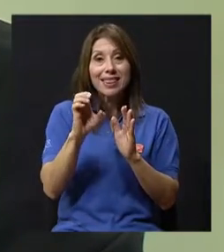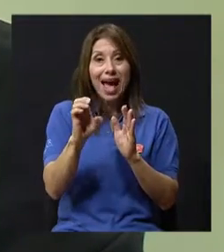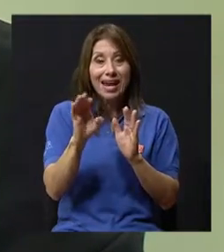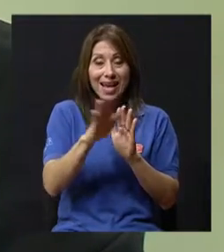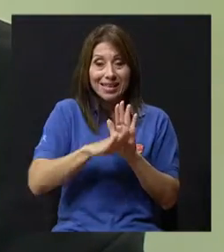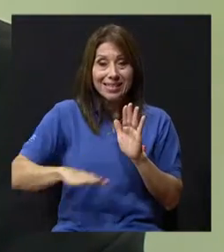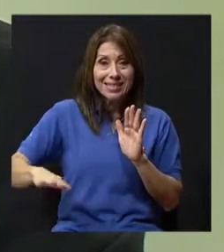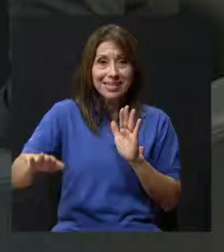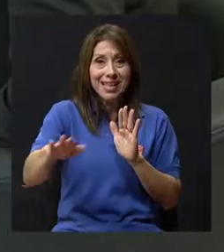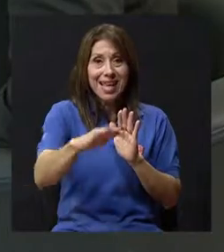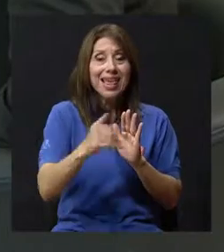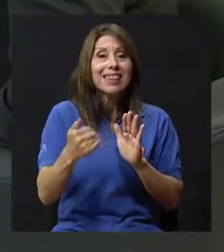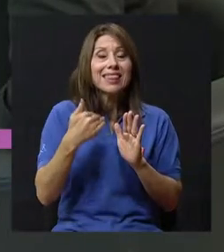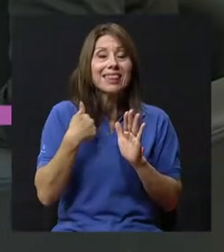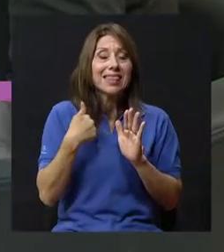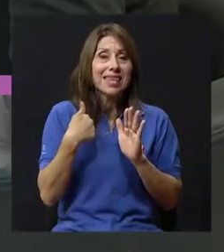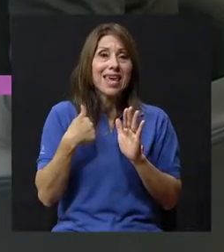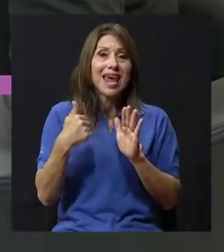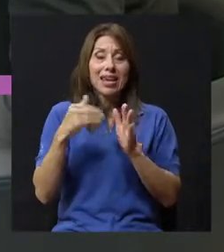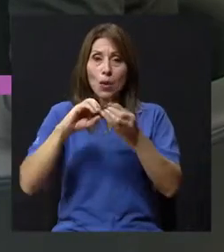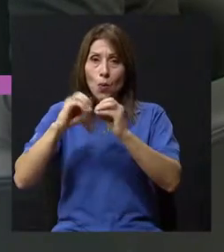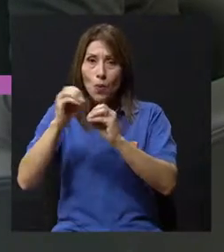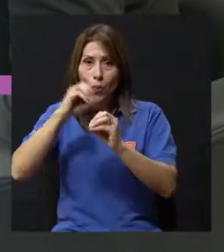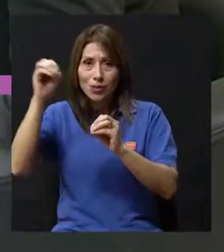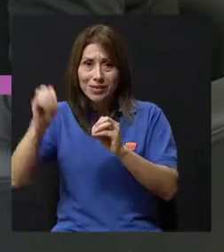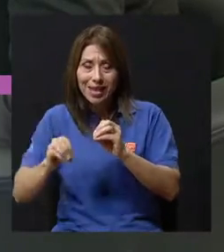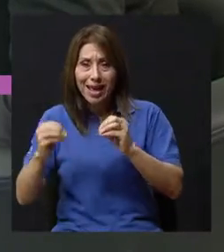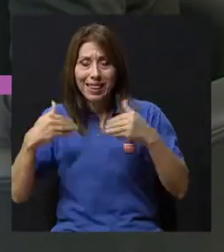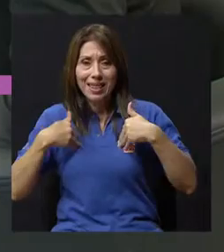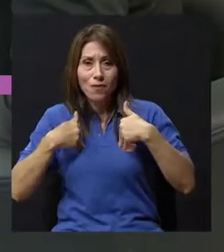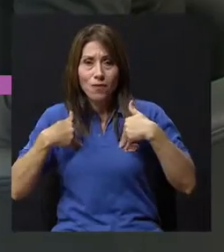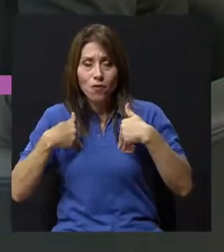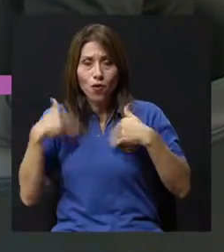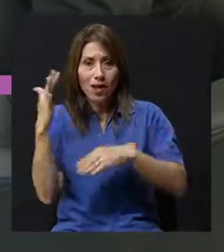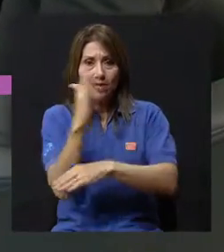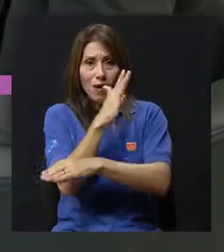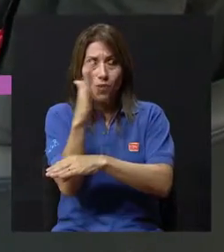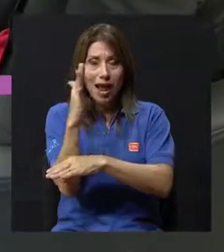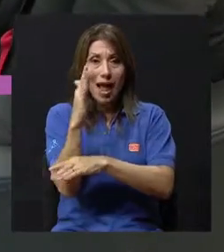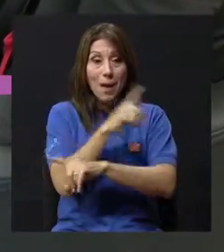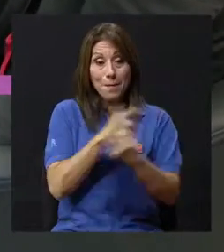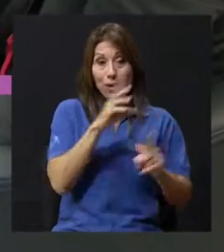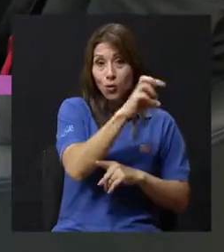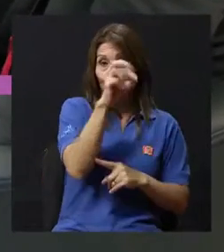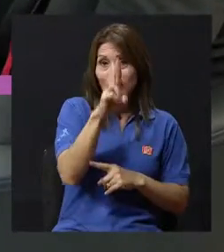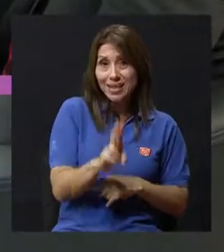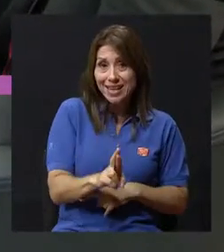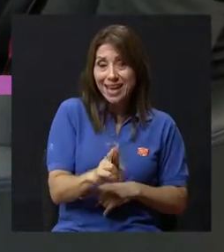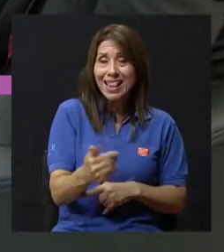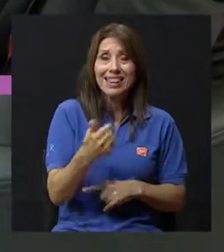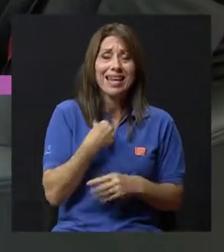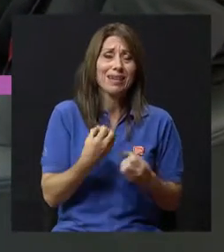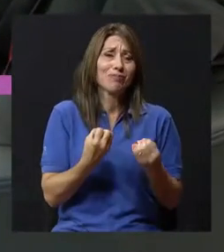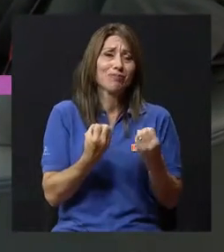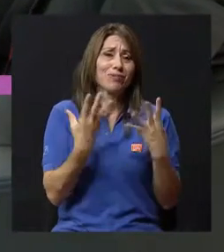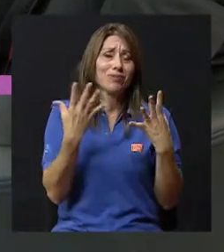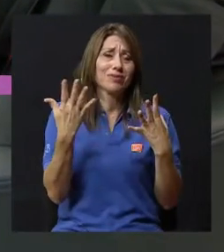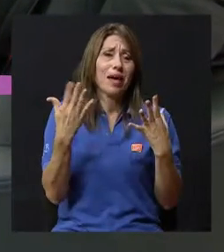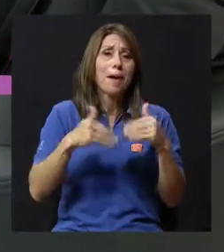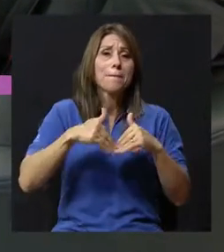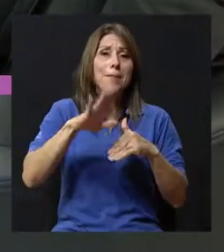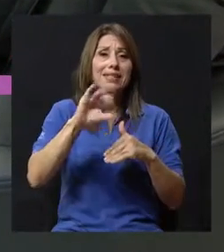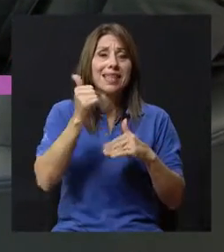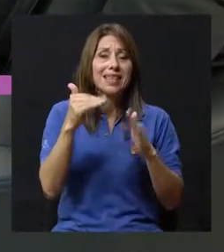.000 kilómetros cuadrados, tiene 29.5 especies de flora y fauna. Más de 10.000 plantas florecen a través del año,